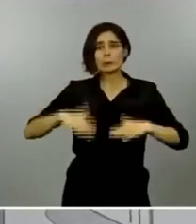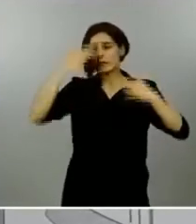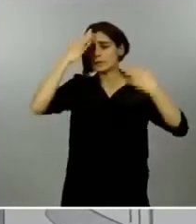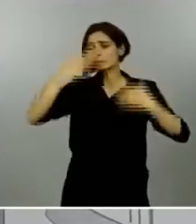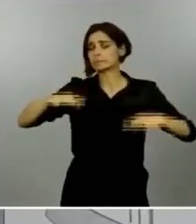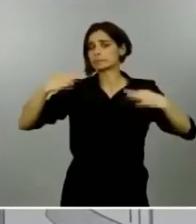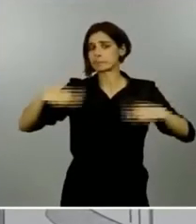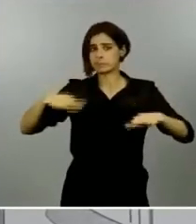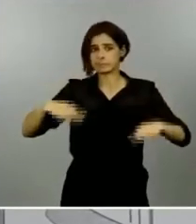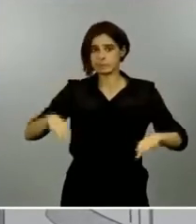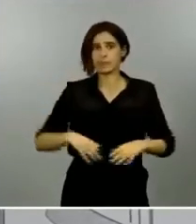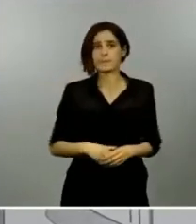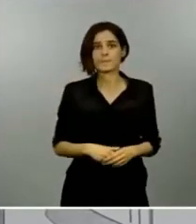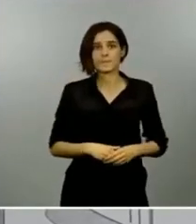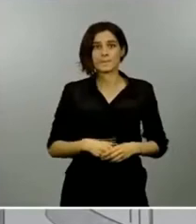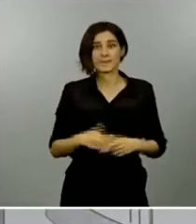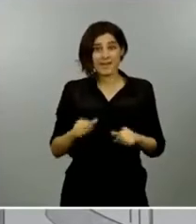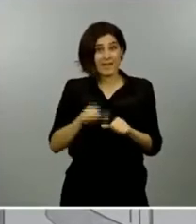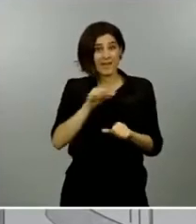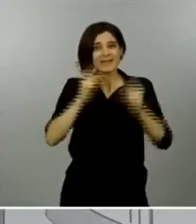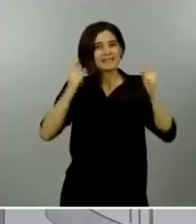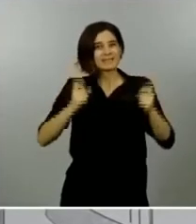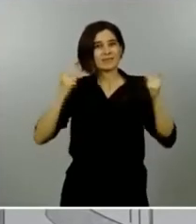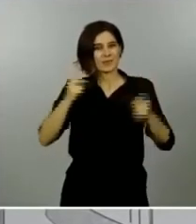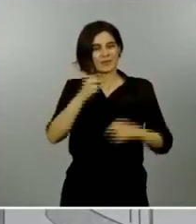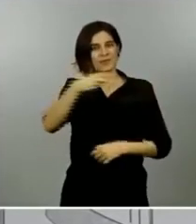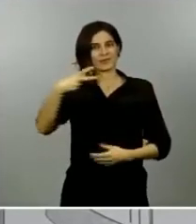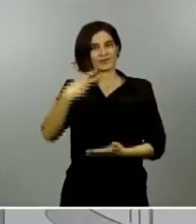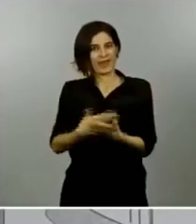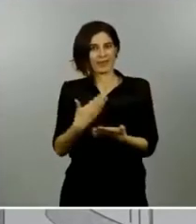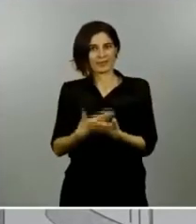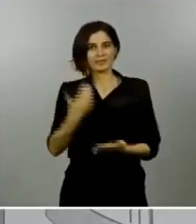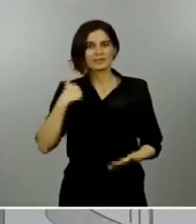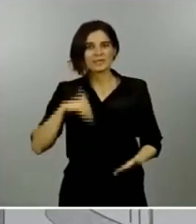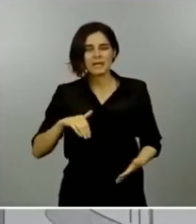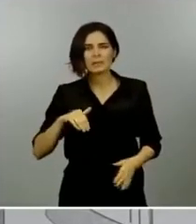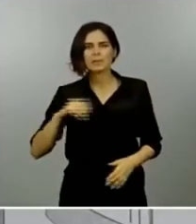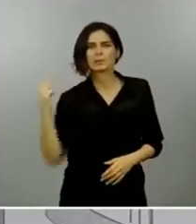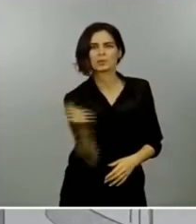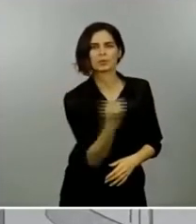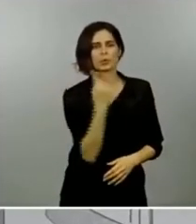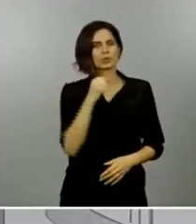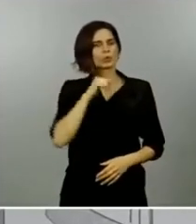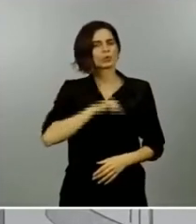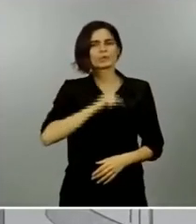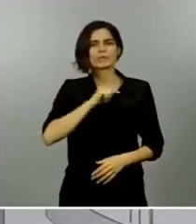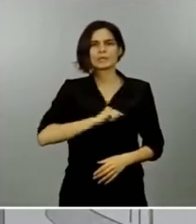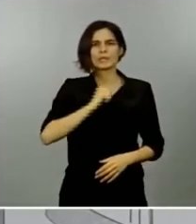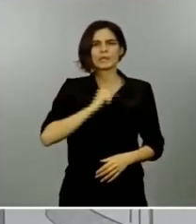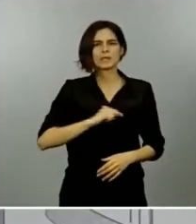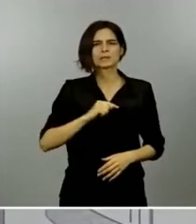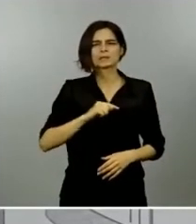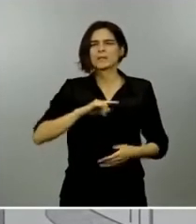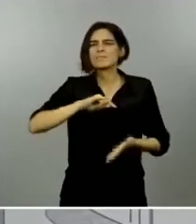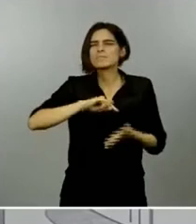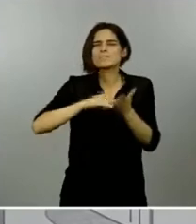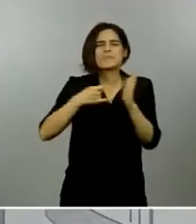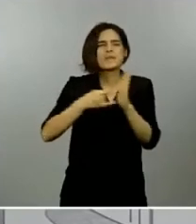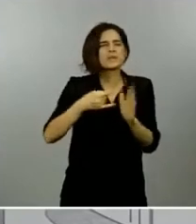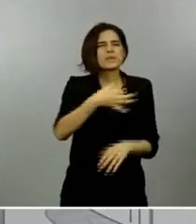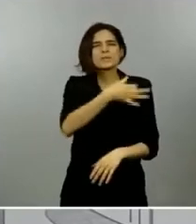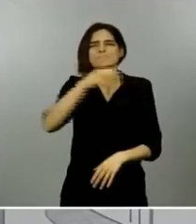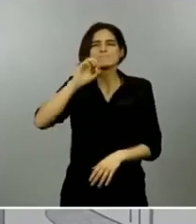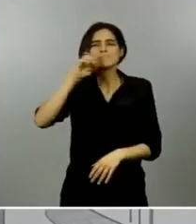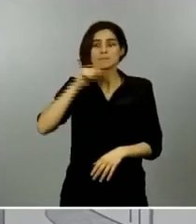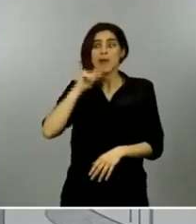ya son visibles, pero en todo caso, tenemos que ser conscientes de que el método más efectivo para interrumpir el contagio es que cada persona